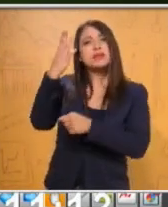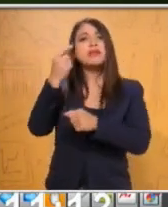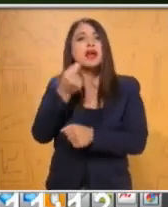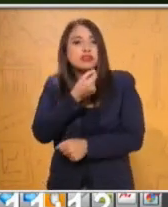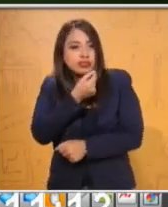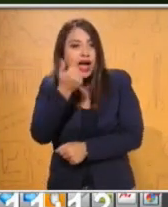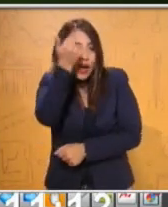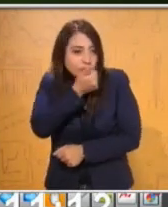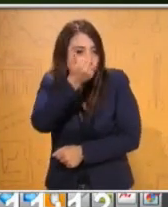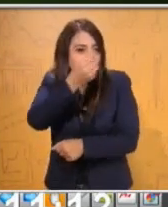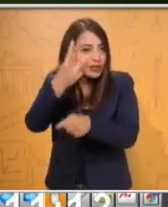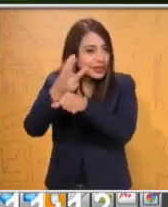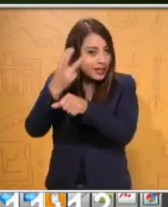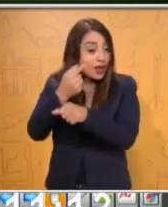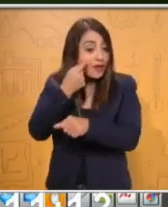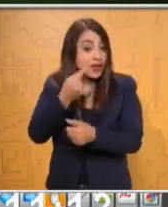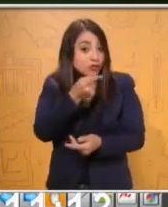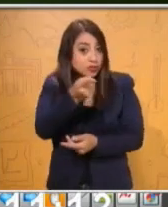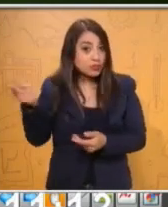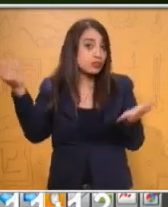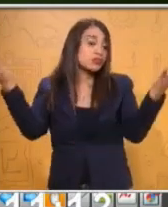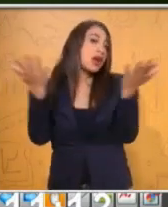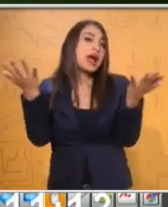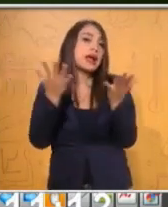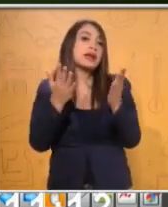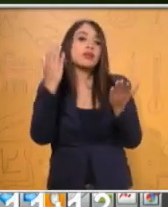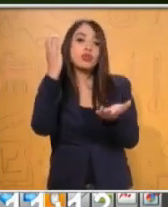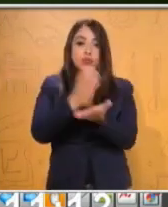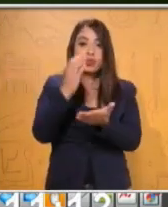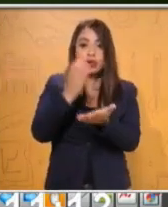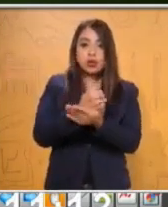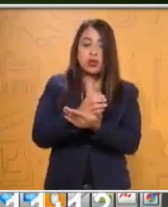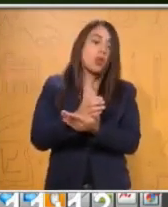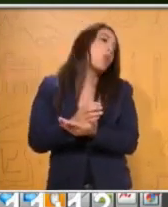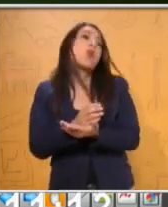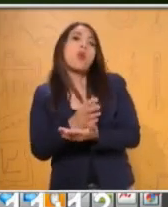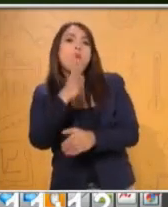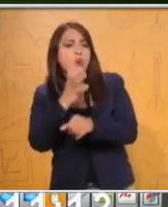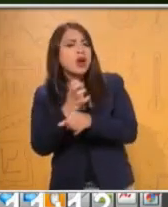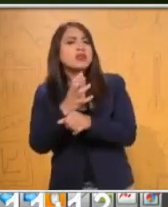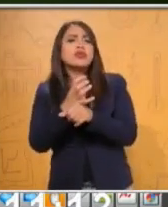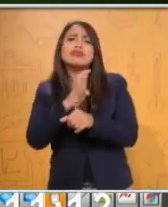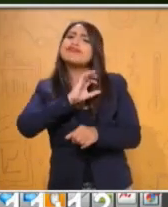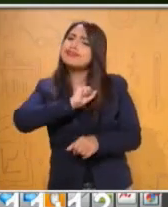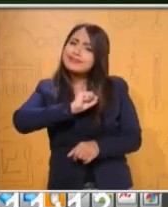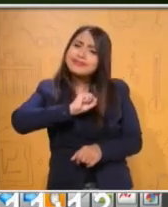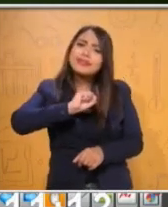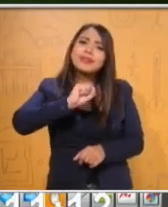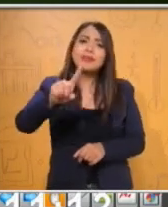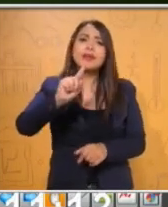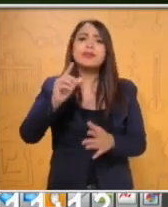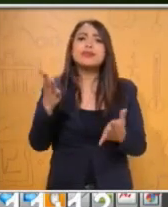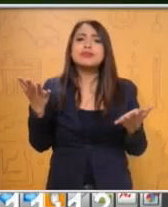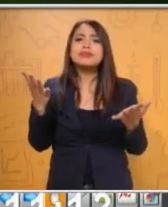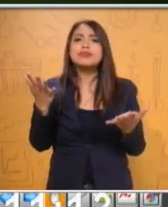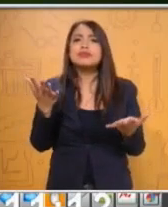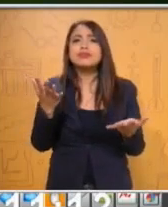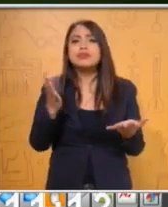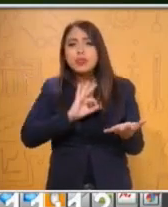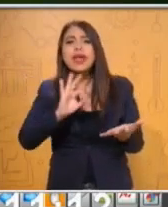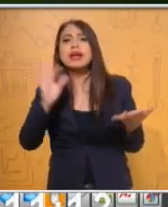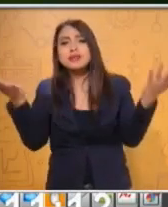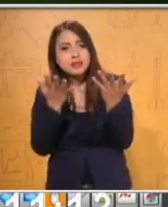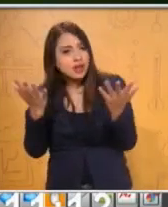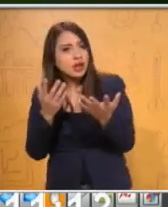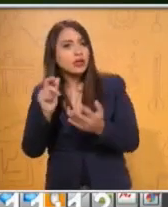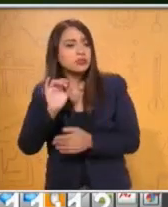hagan en su libreta. Eso te va a quedar de tarea. Cuarto grado también lo puede hacer, ya que también le sirve muchísimo. Ahora sí, vamos con un